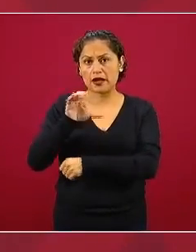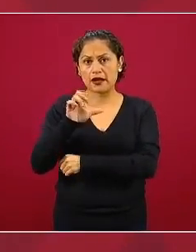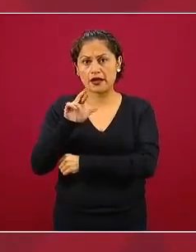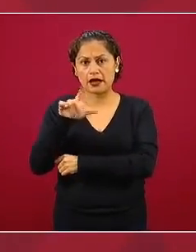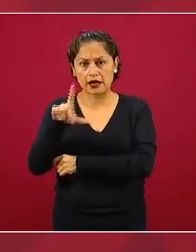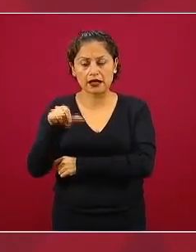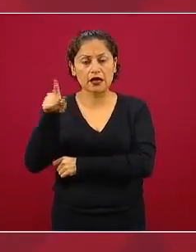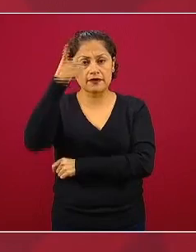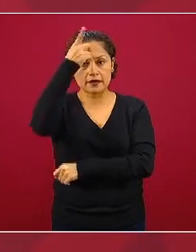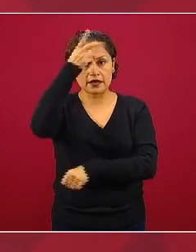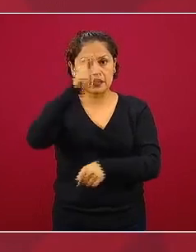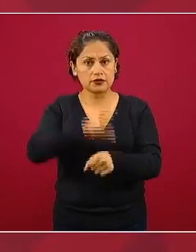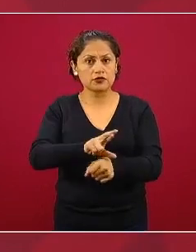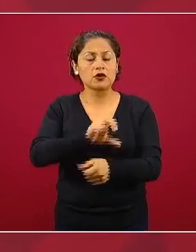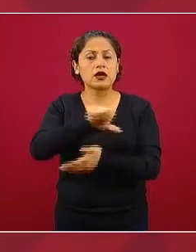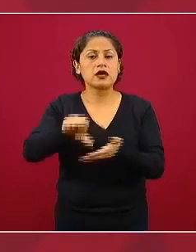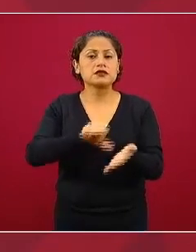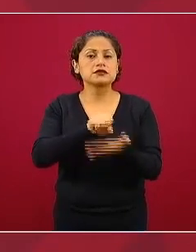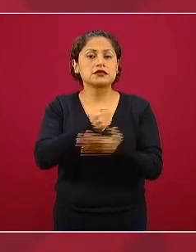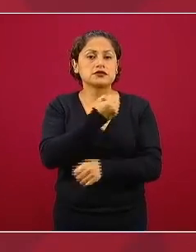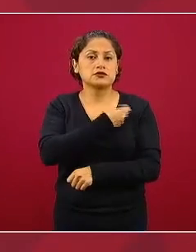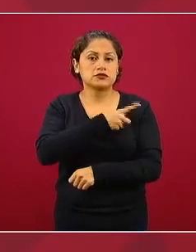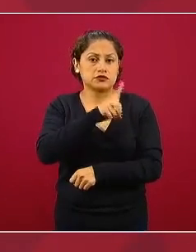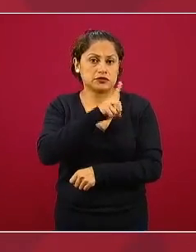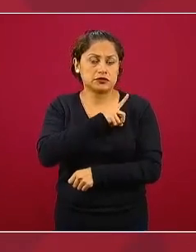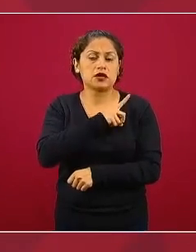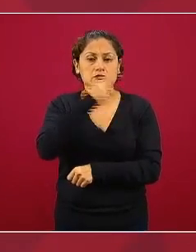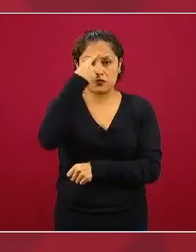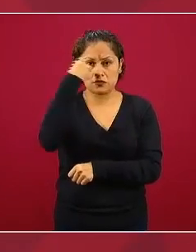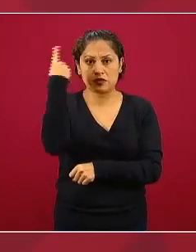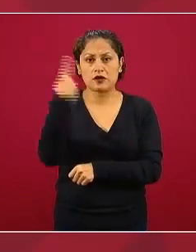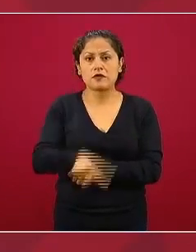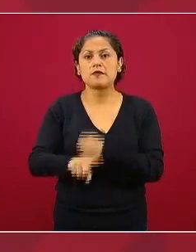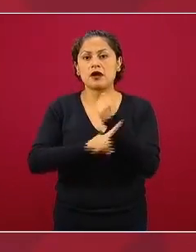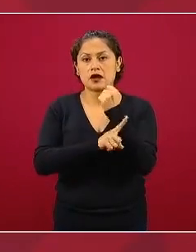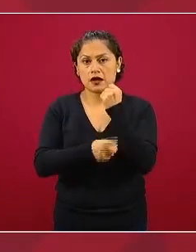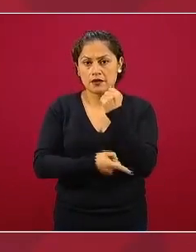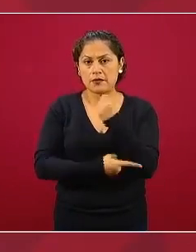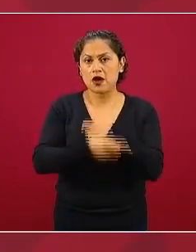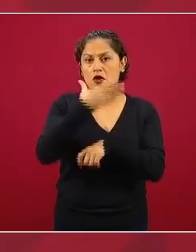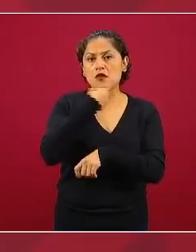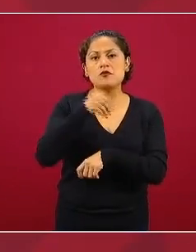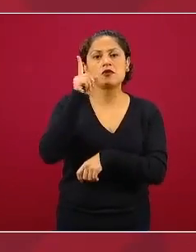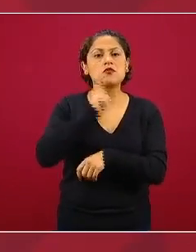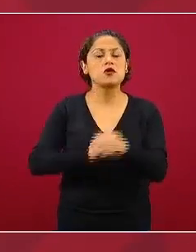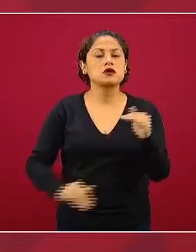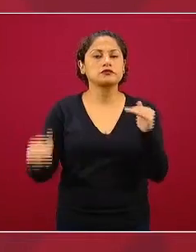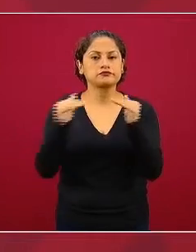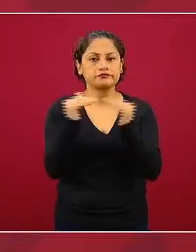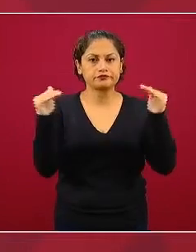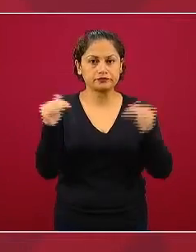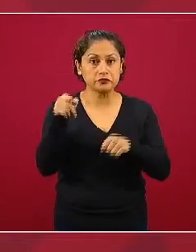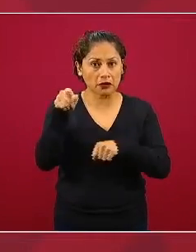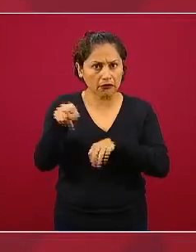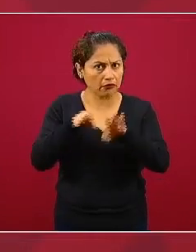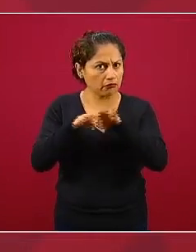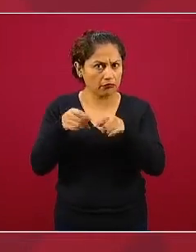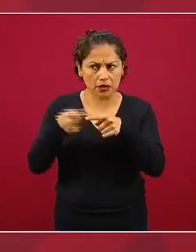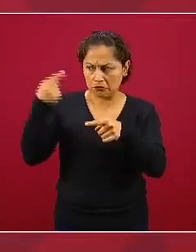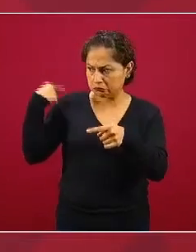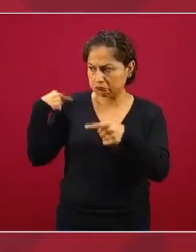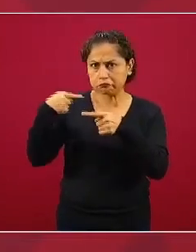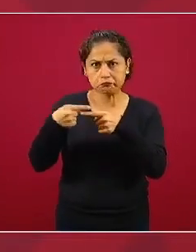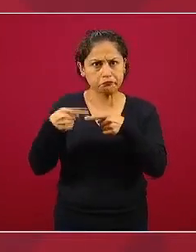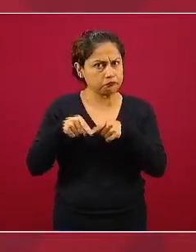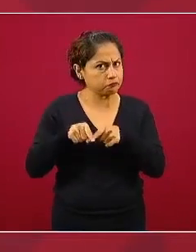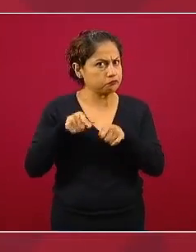centro nacional de salud reproductiva y equidad de género está operando está supervisando lo que ocurre